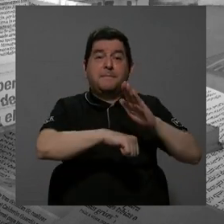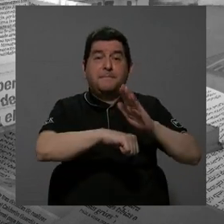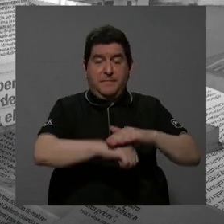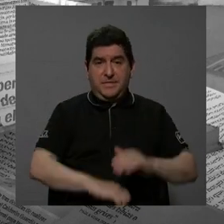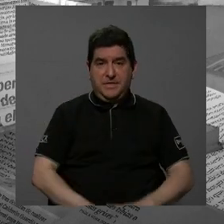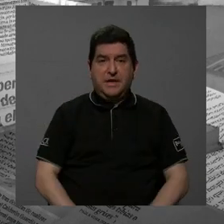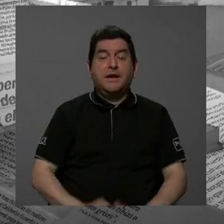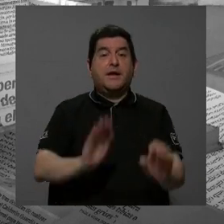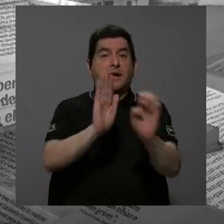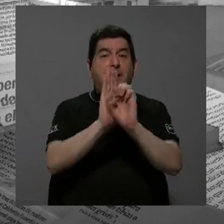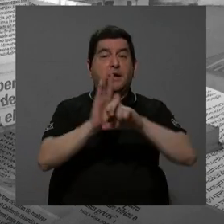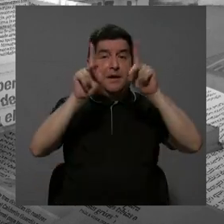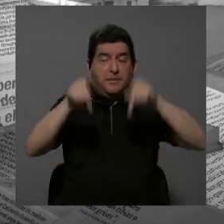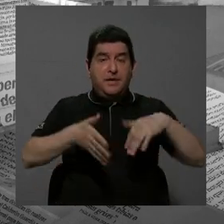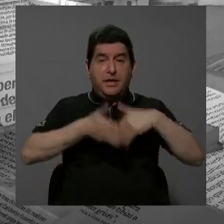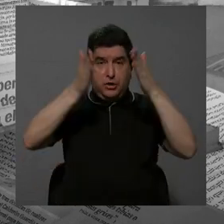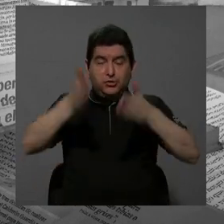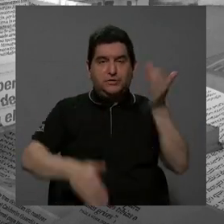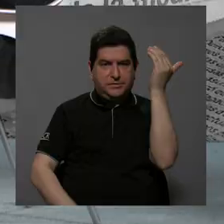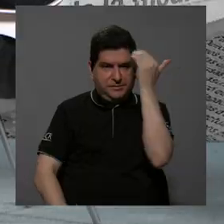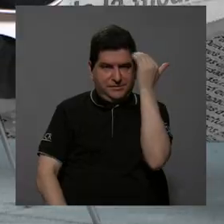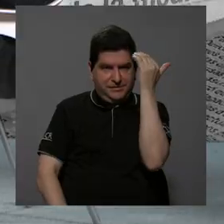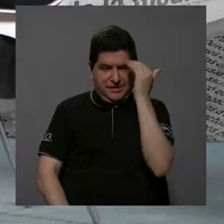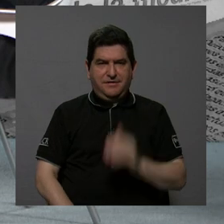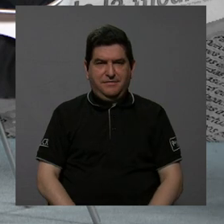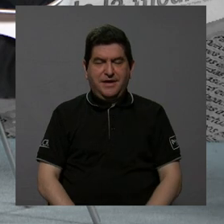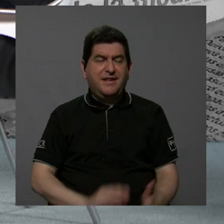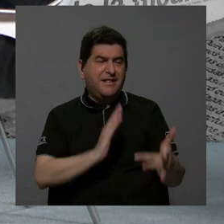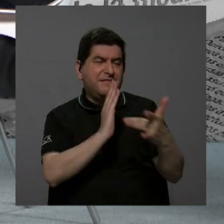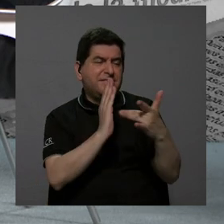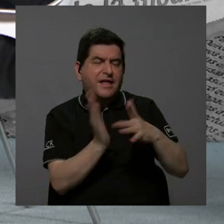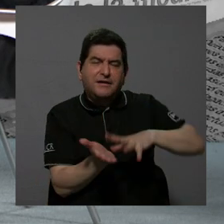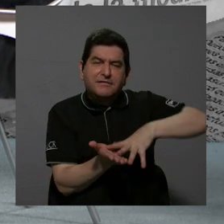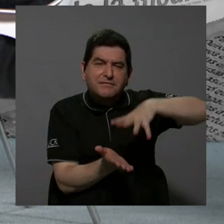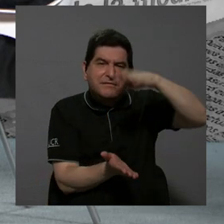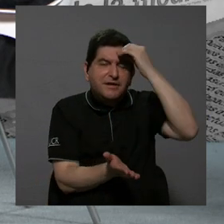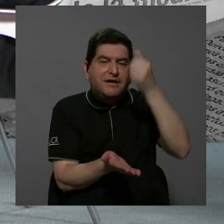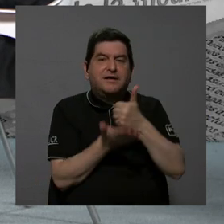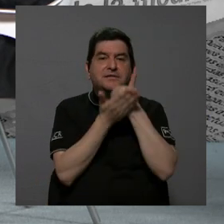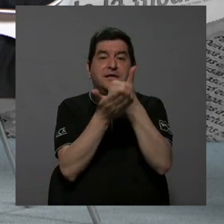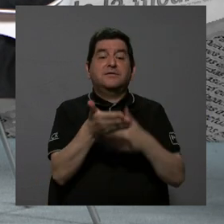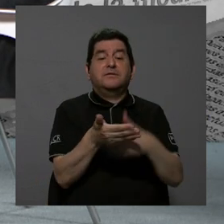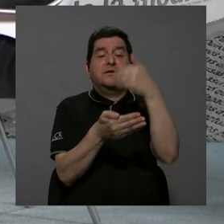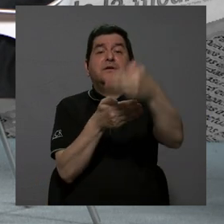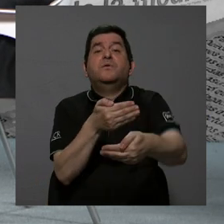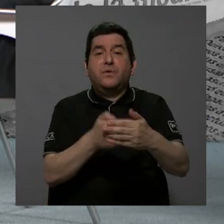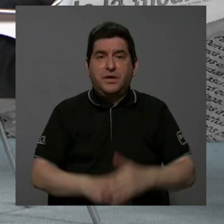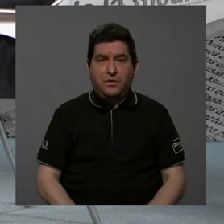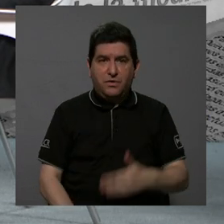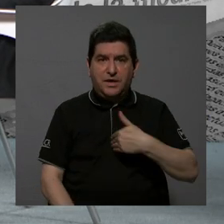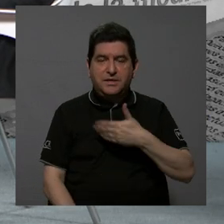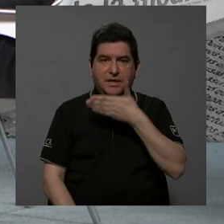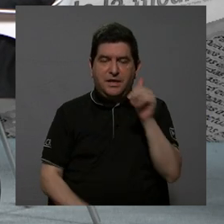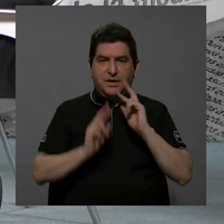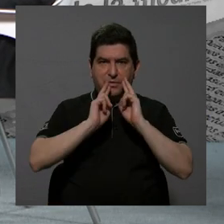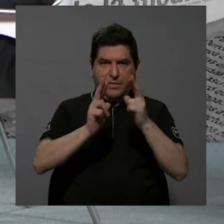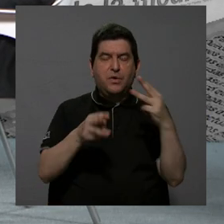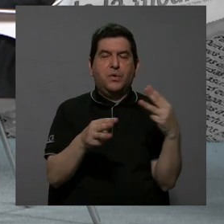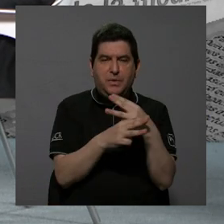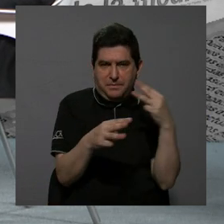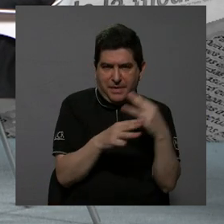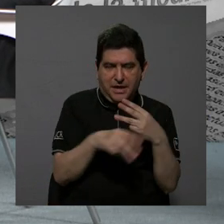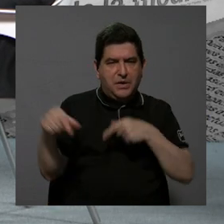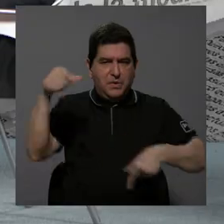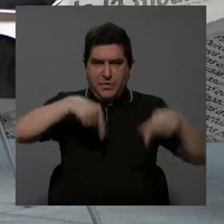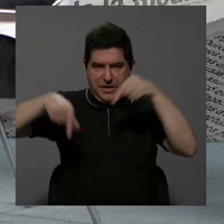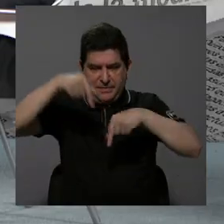que, por ejemplo, una persona estudiante sepa cuáles son las técnicas de aprendizaje que le ayudarían luego a tener un mejor rendimiento en matemática